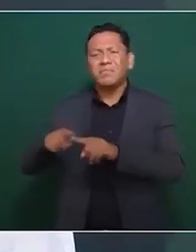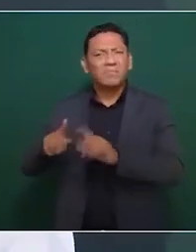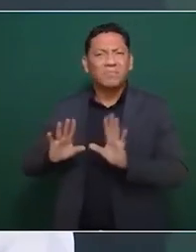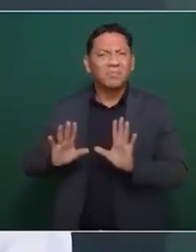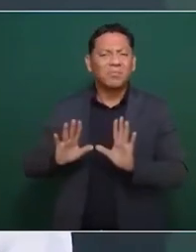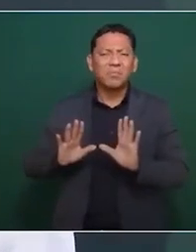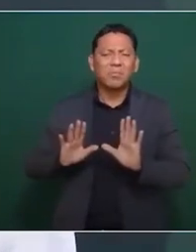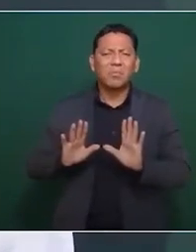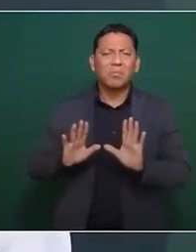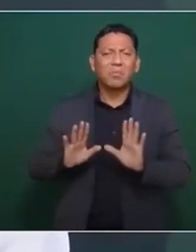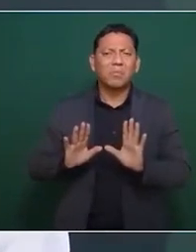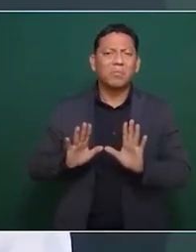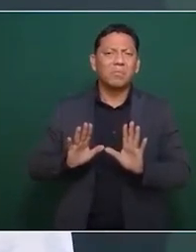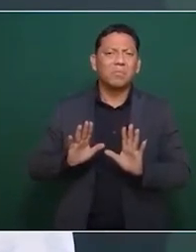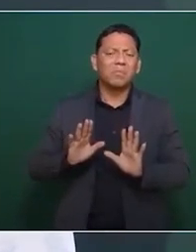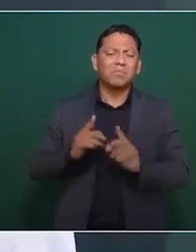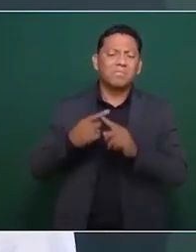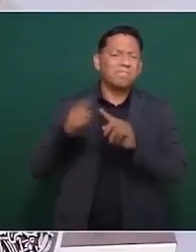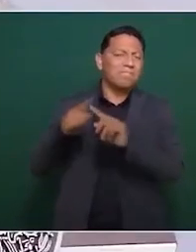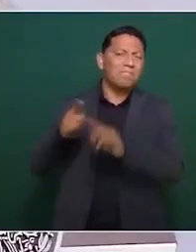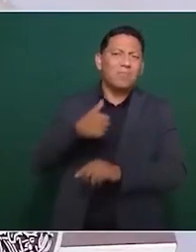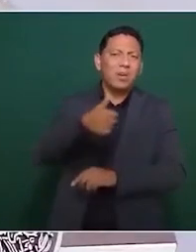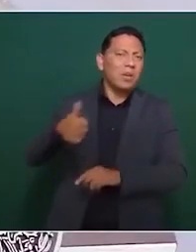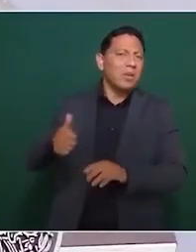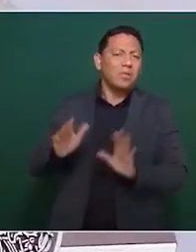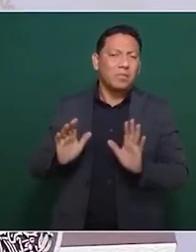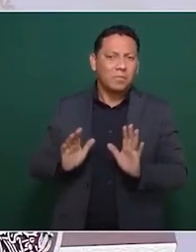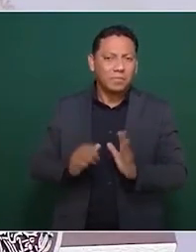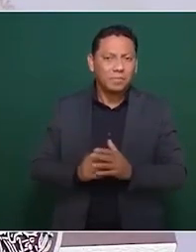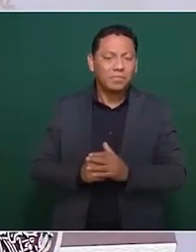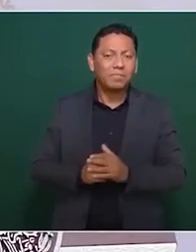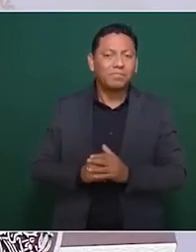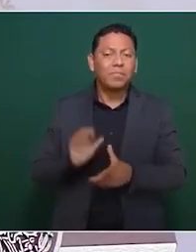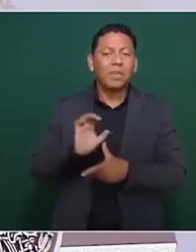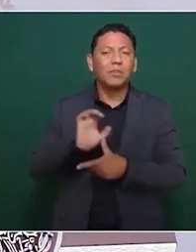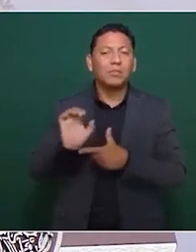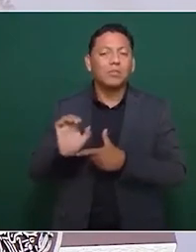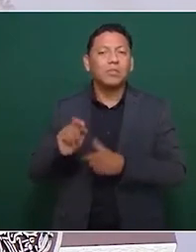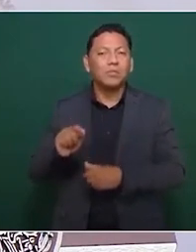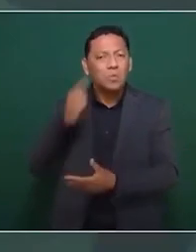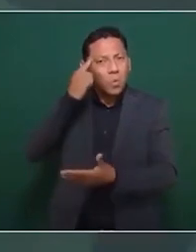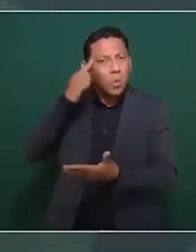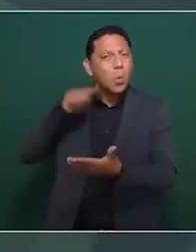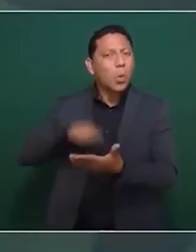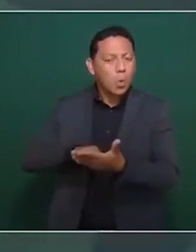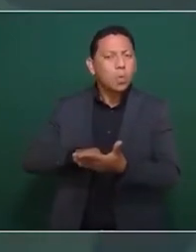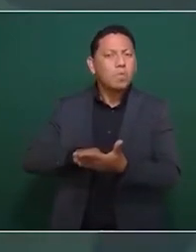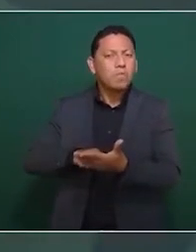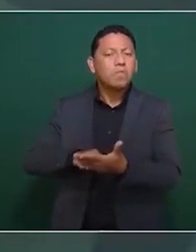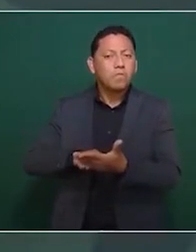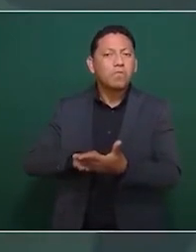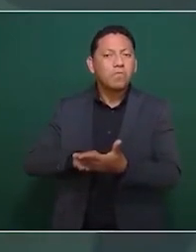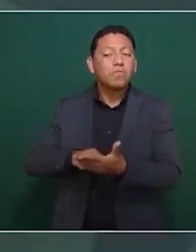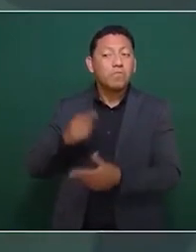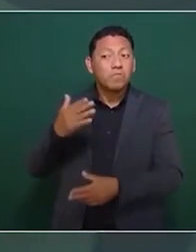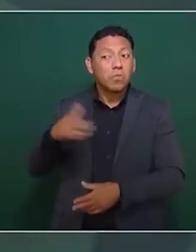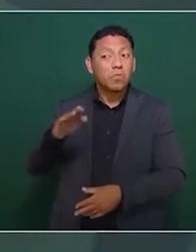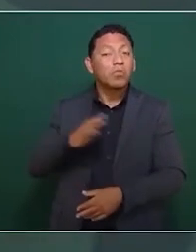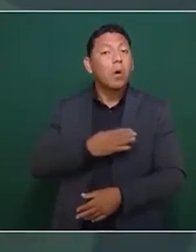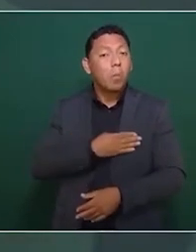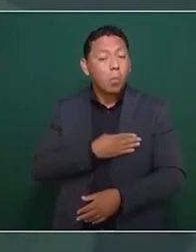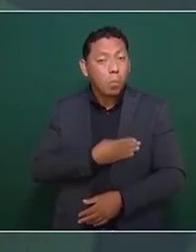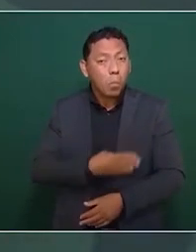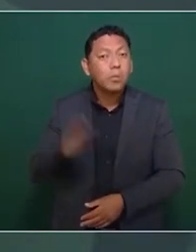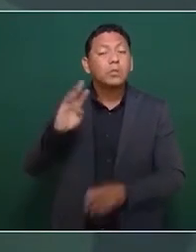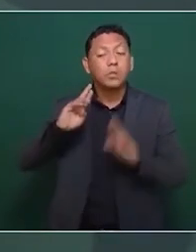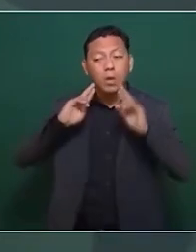por legítimas que sean entonces yo creo que fue una muy buena reunión